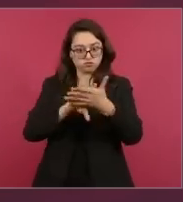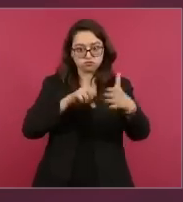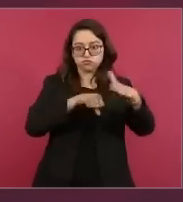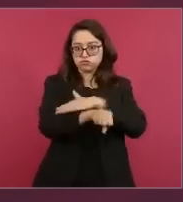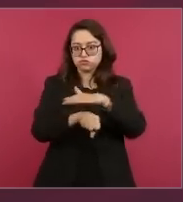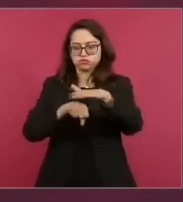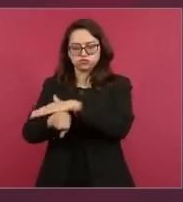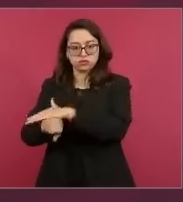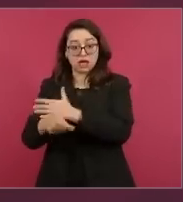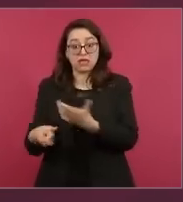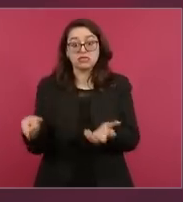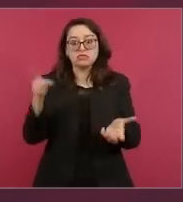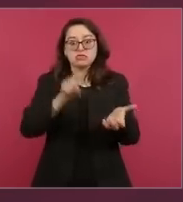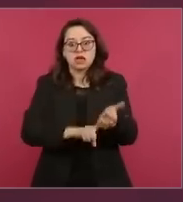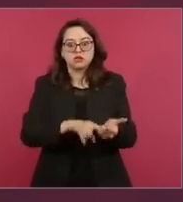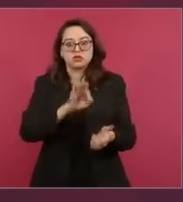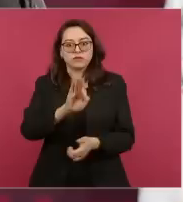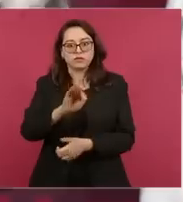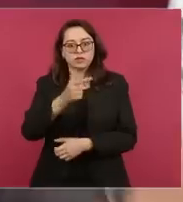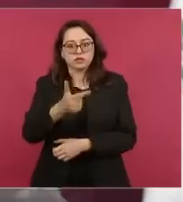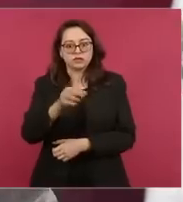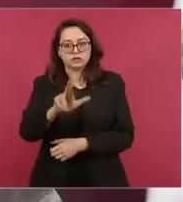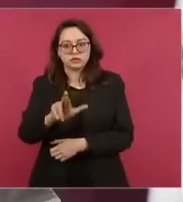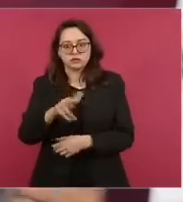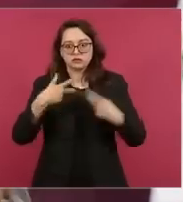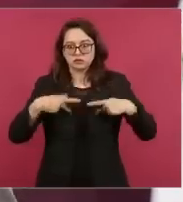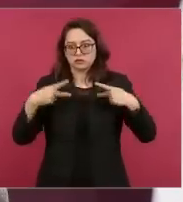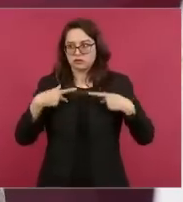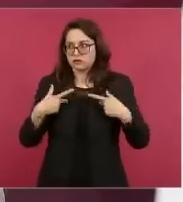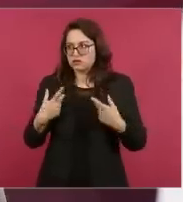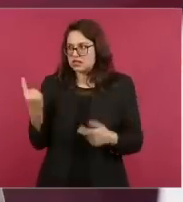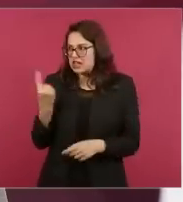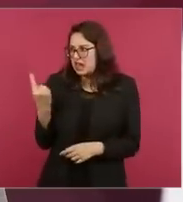una rebelión.